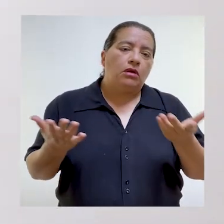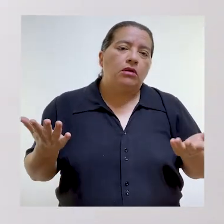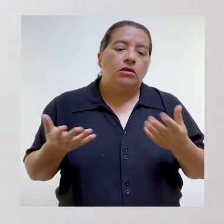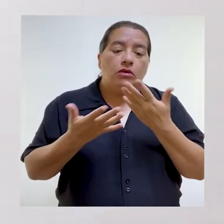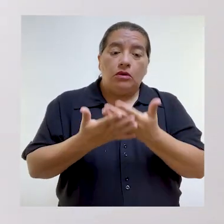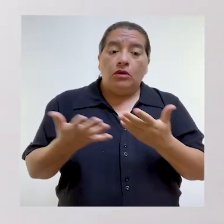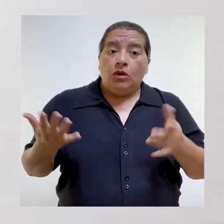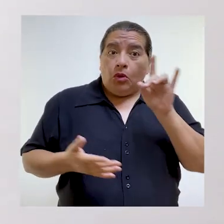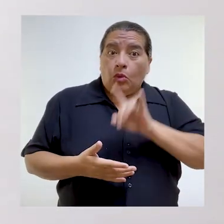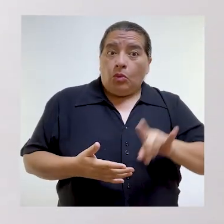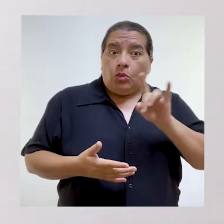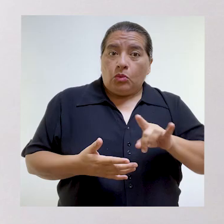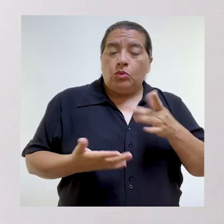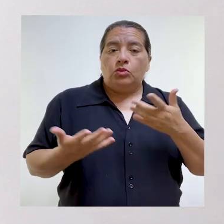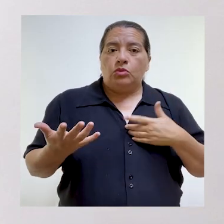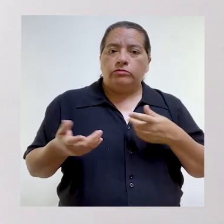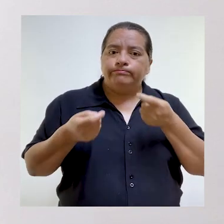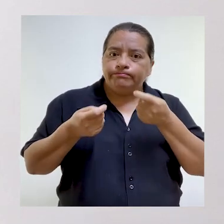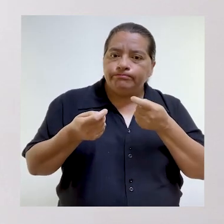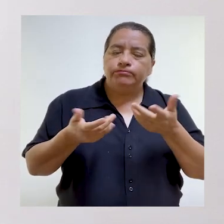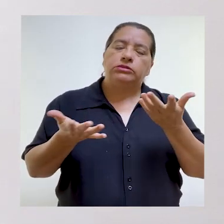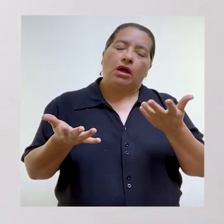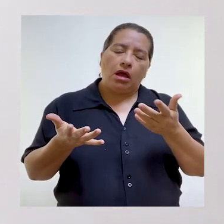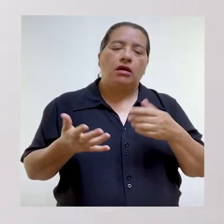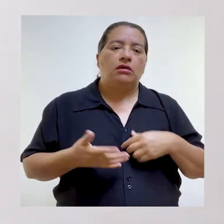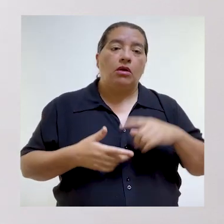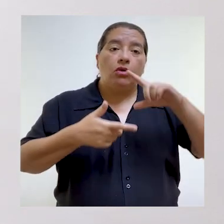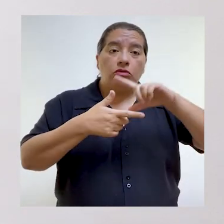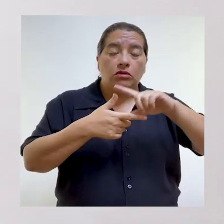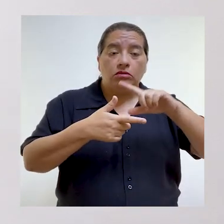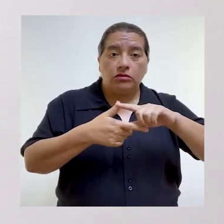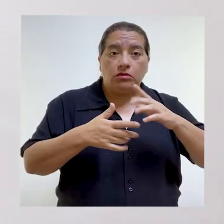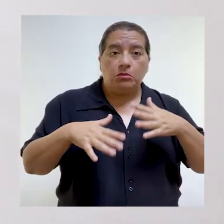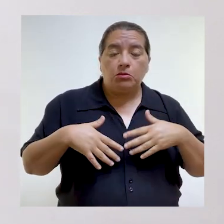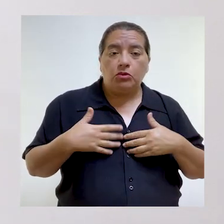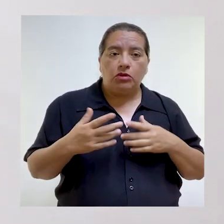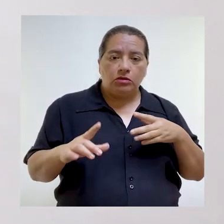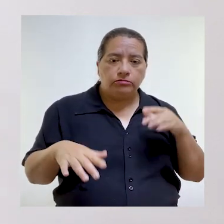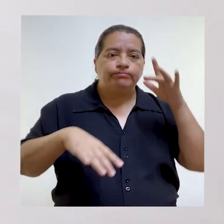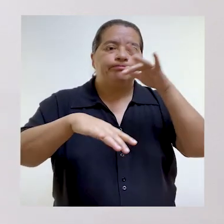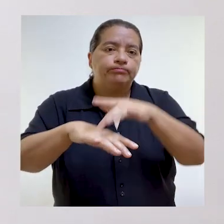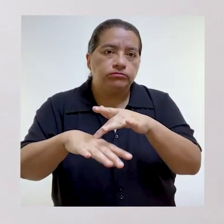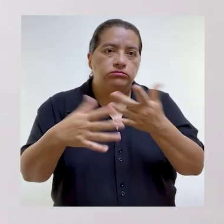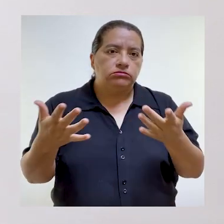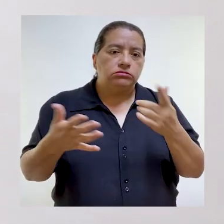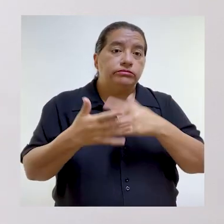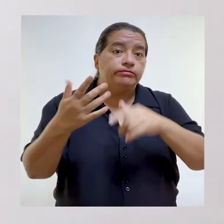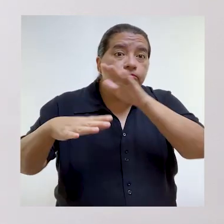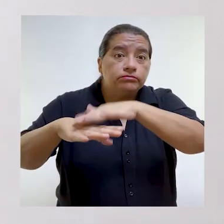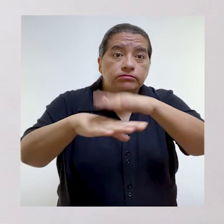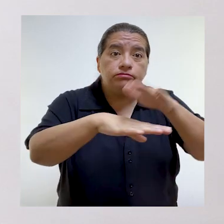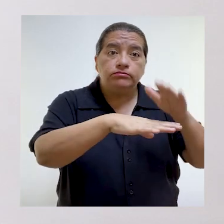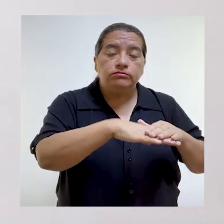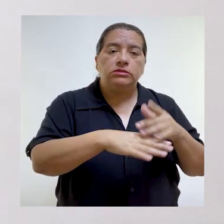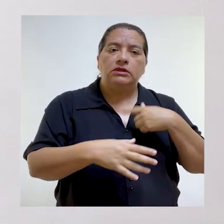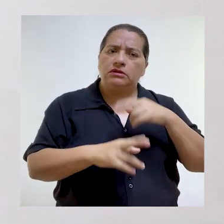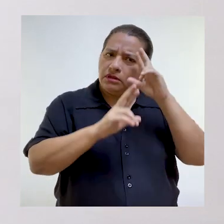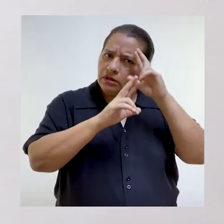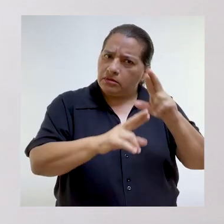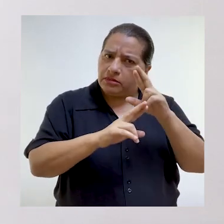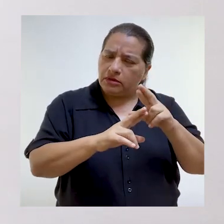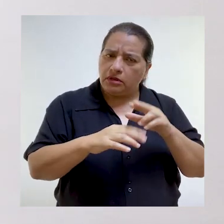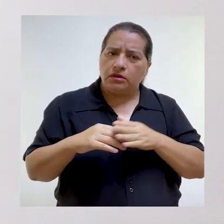solo lo autoriza, entonces la asignación efectiva de los recursos en materia de discapacidad se hace exigible y por lo tanto la Contraloría General puede intervenir.